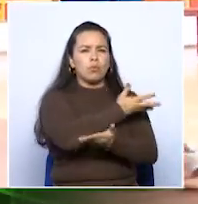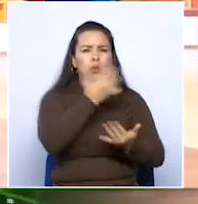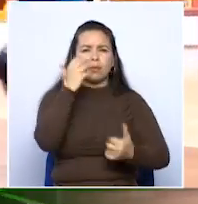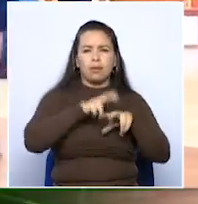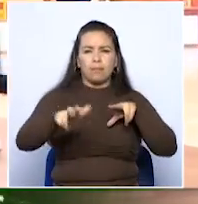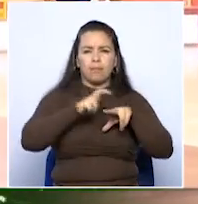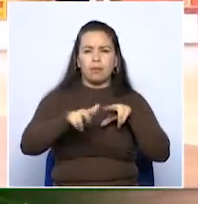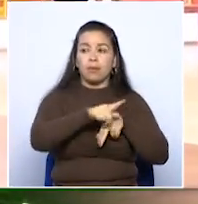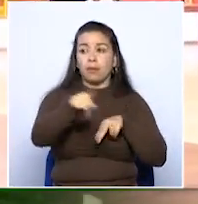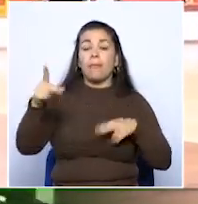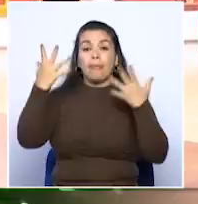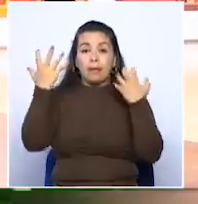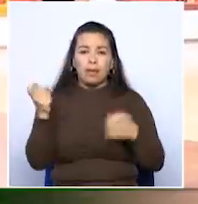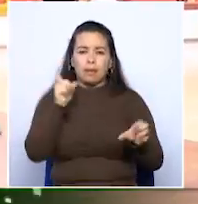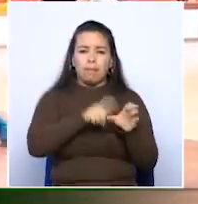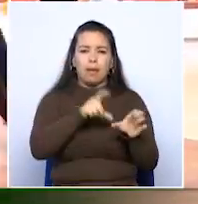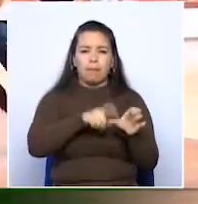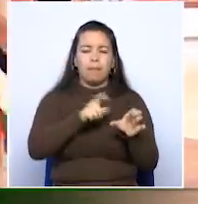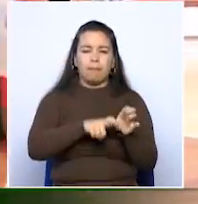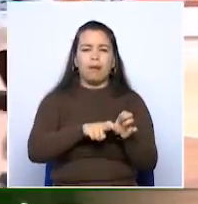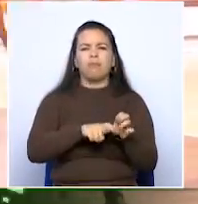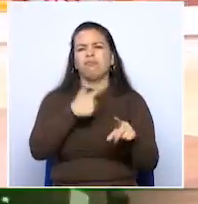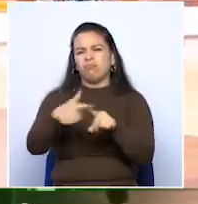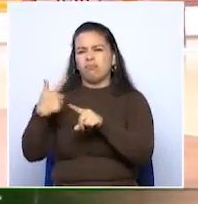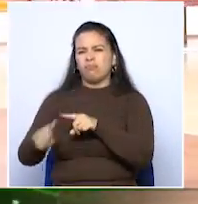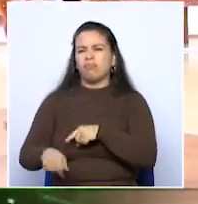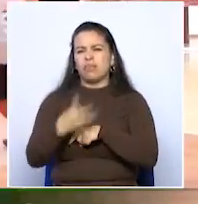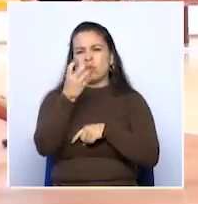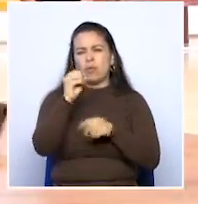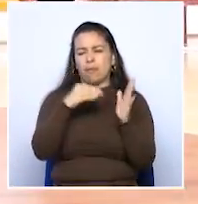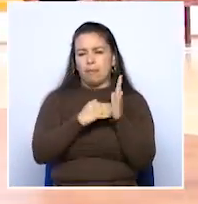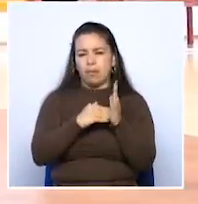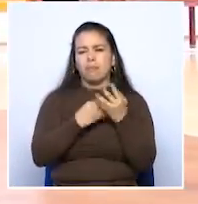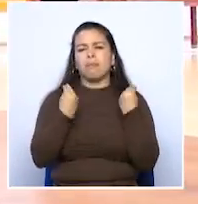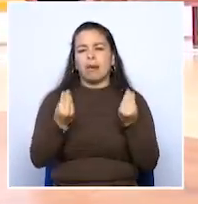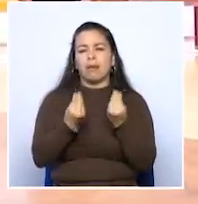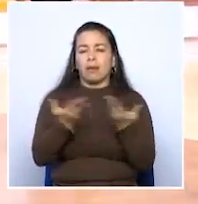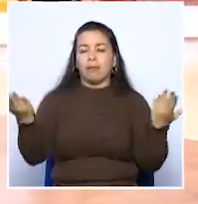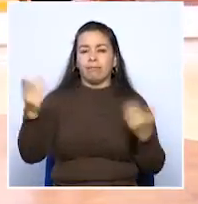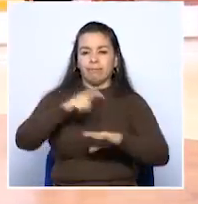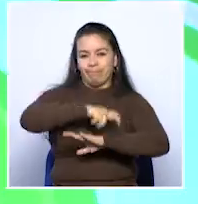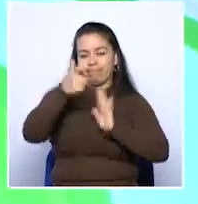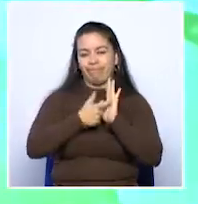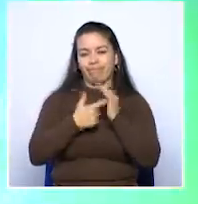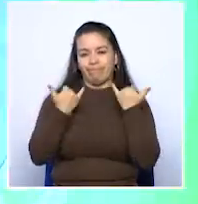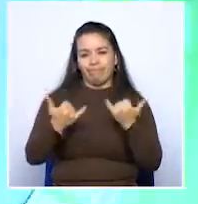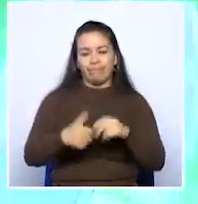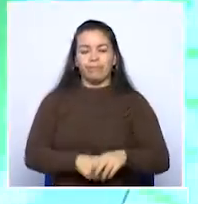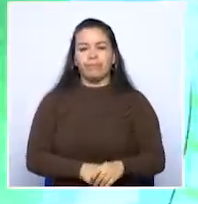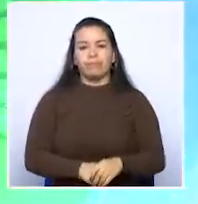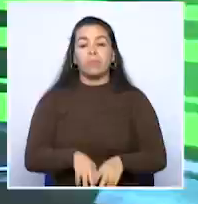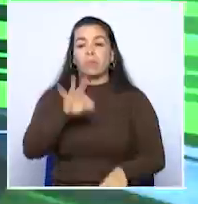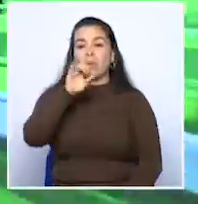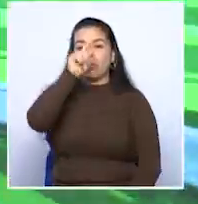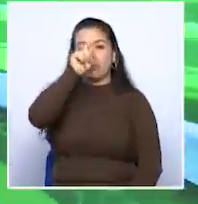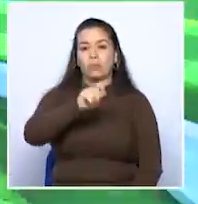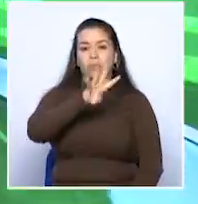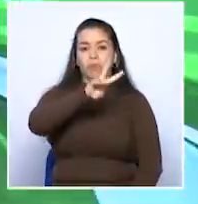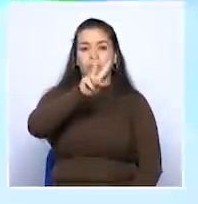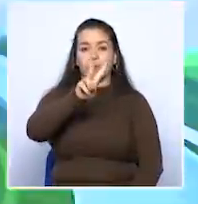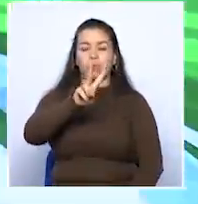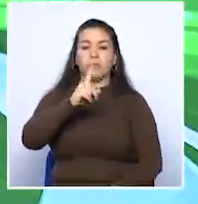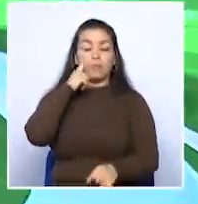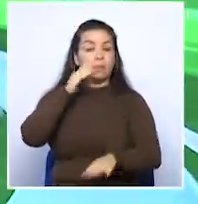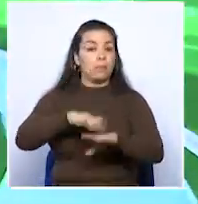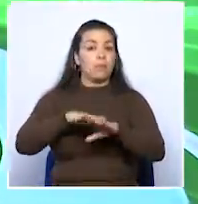ya podrán adquirir los abonos con precios a partir de los 50 mil pesos para disfrutar de toda la temporada. 8.42 minutos, ya hay